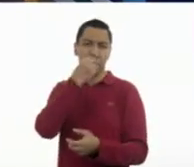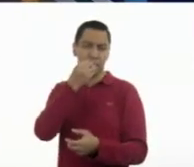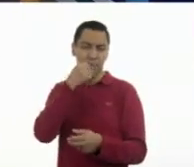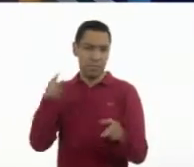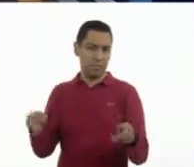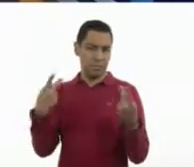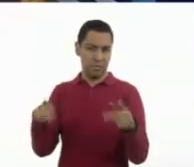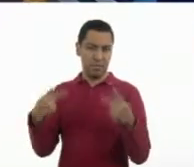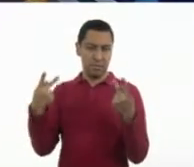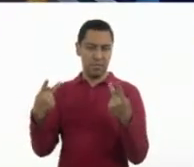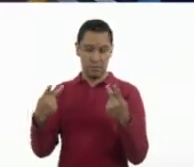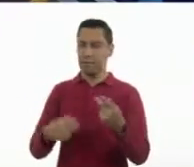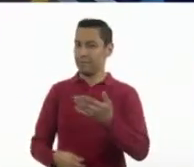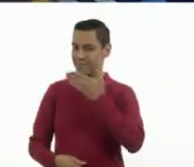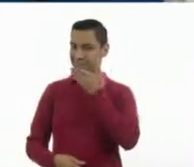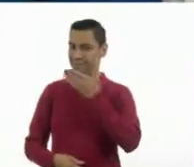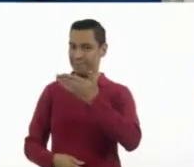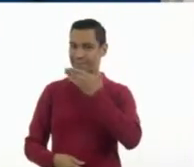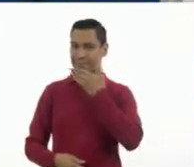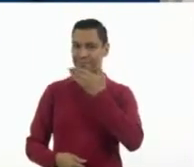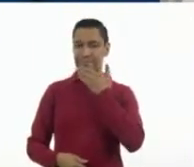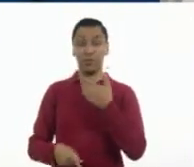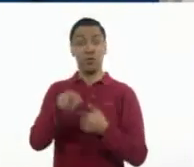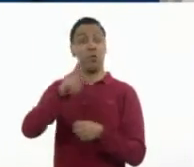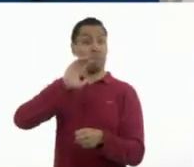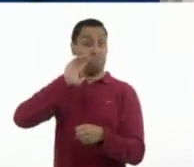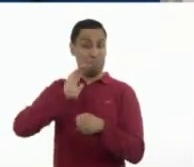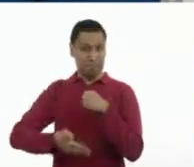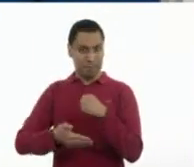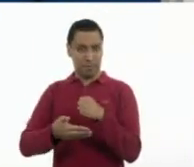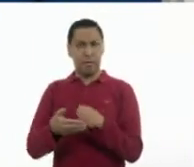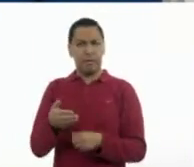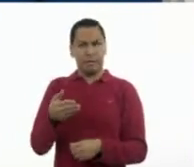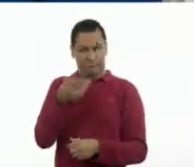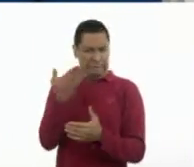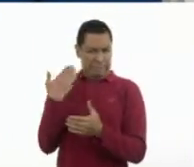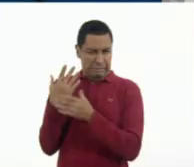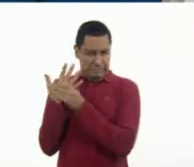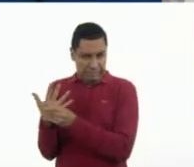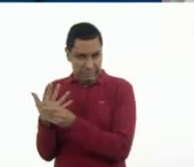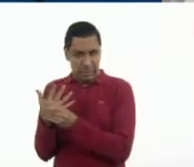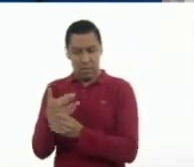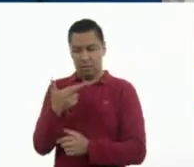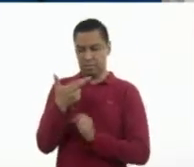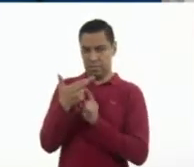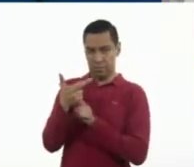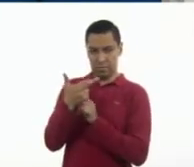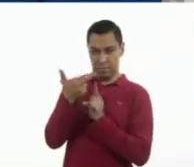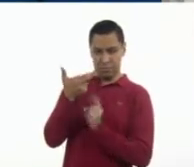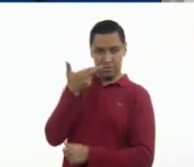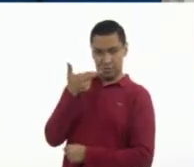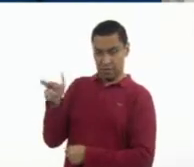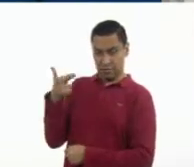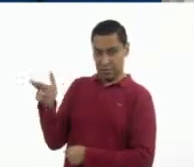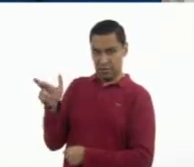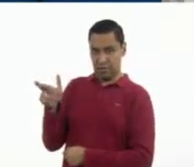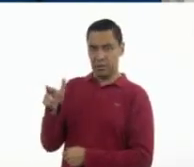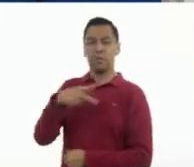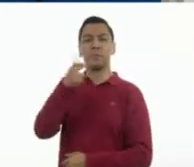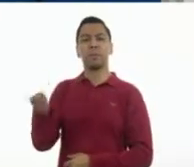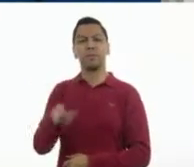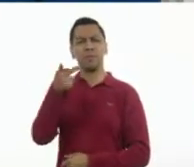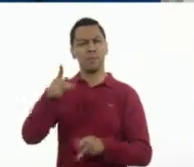Muy bien. Aunque esto último que dijiste, de hecho, responde otra pregunta que te iba a ir a hacer.